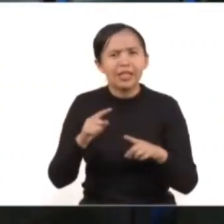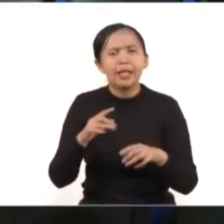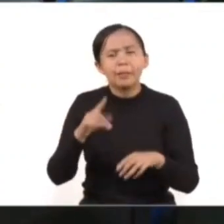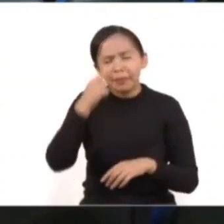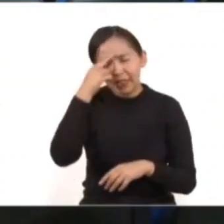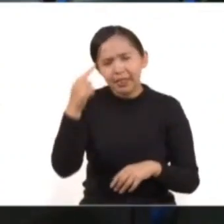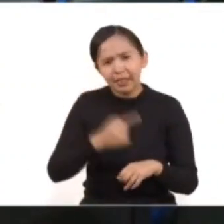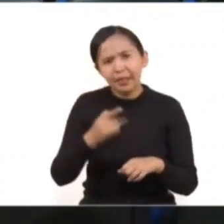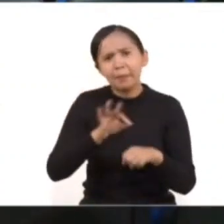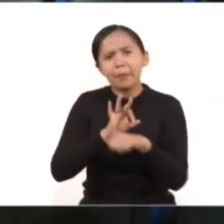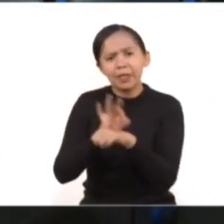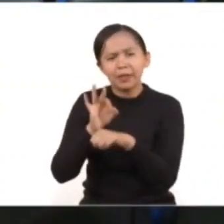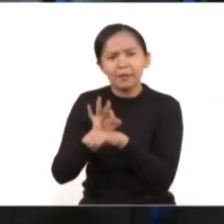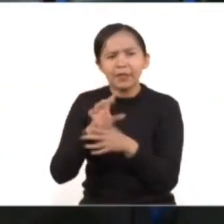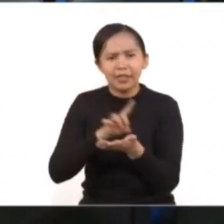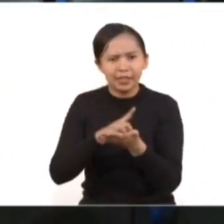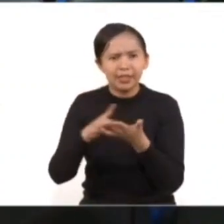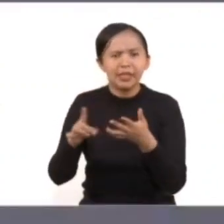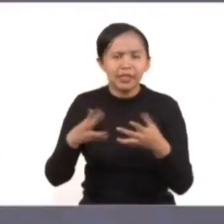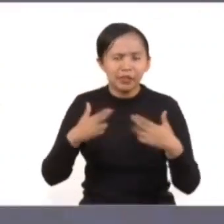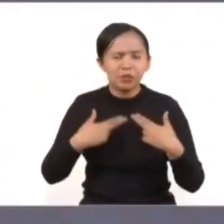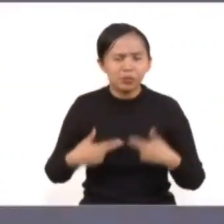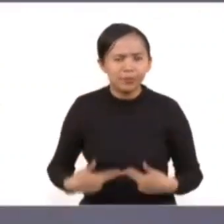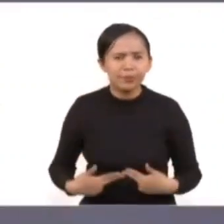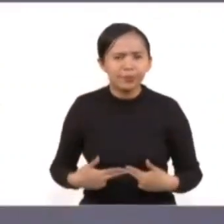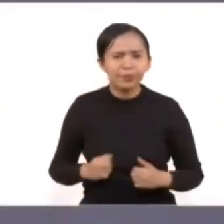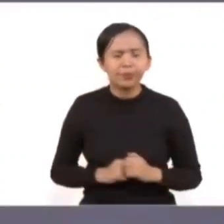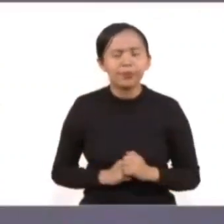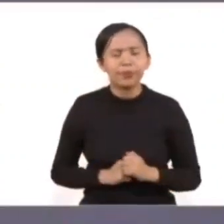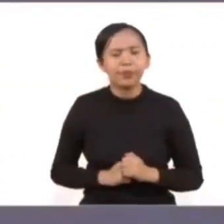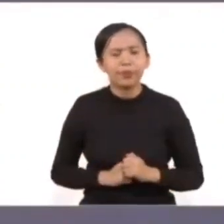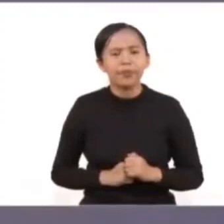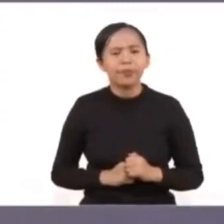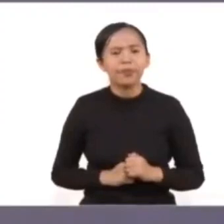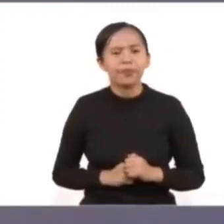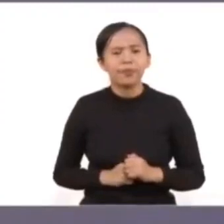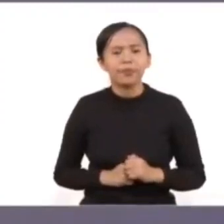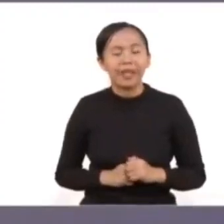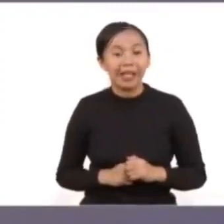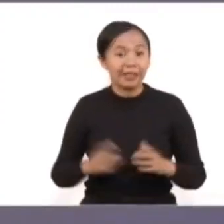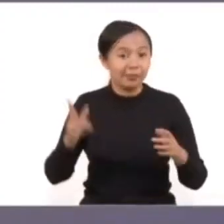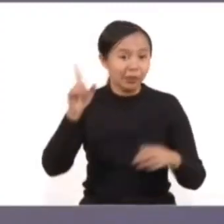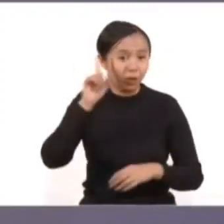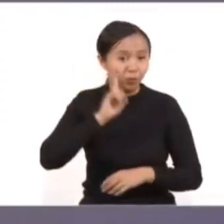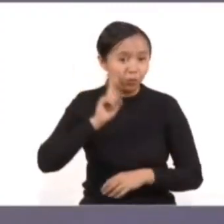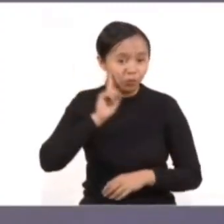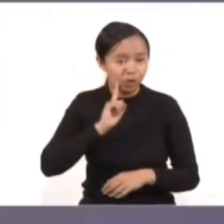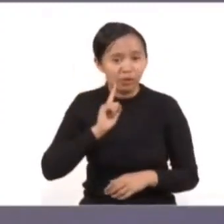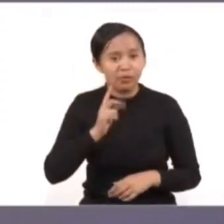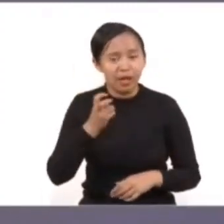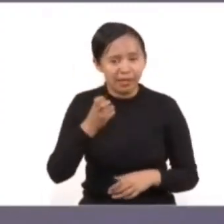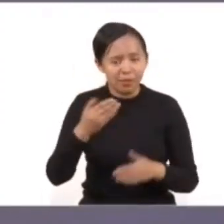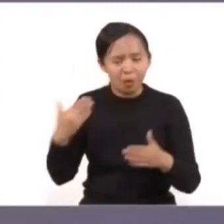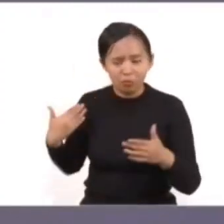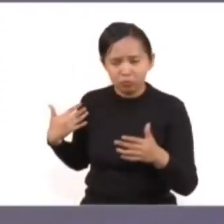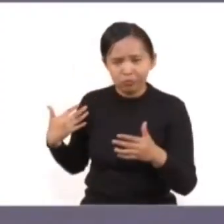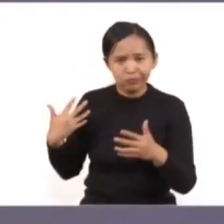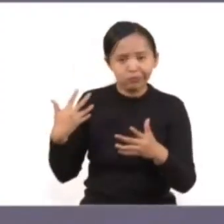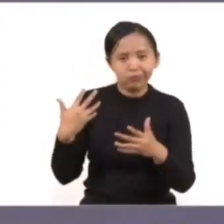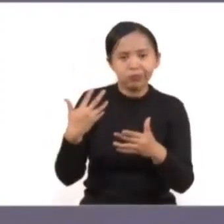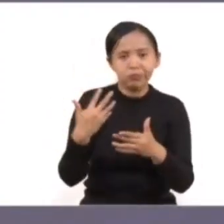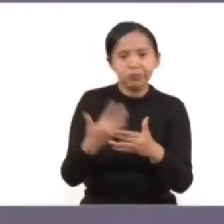protección y garantía de los derechos humanos. La acción colectiva de las mujeres a lo largo de la historia